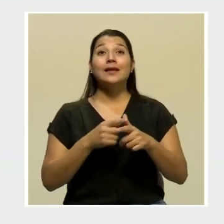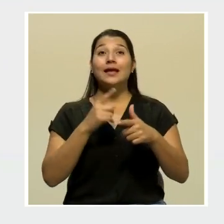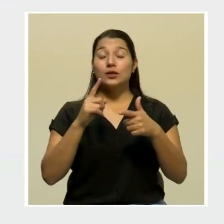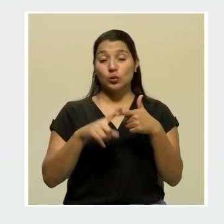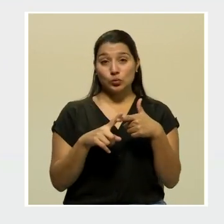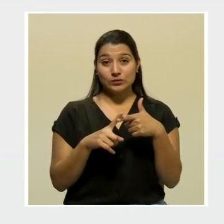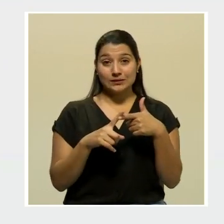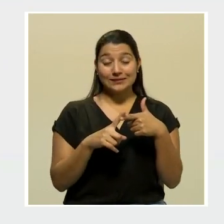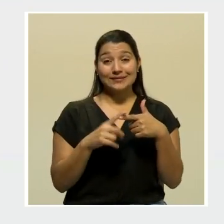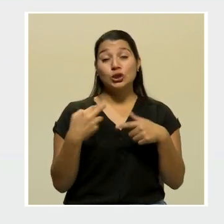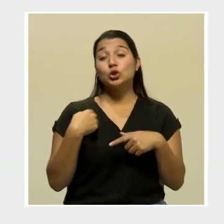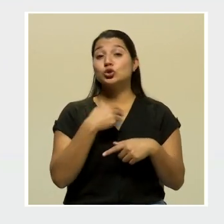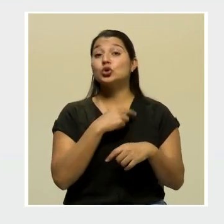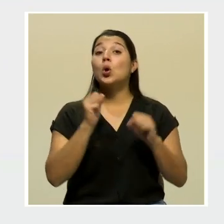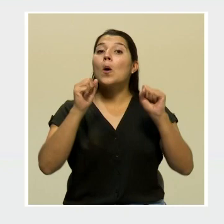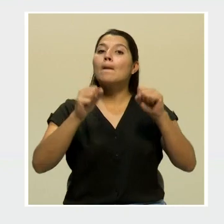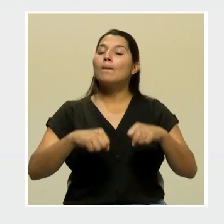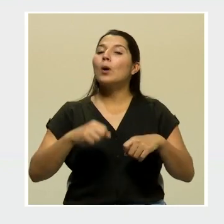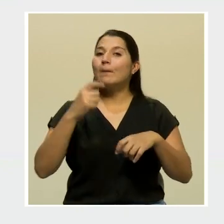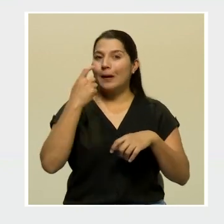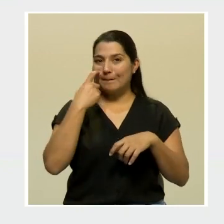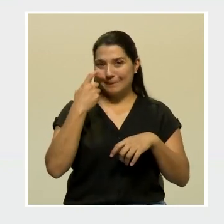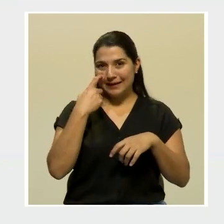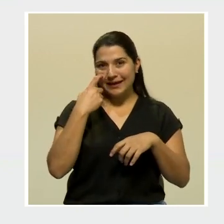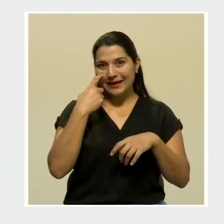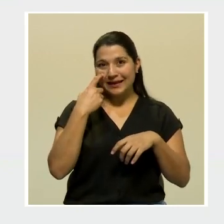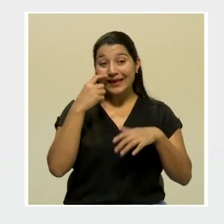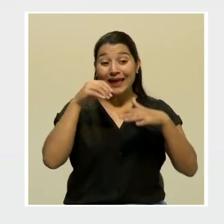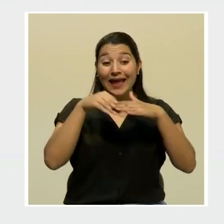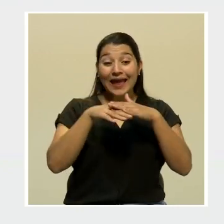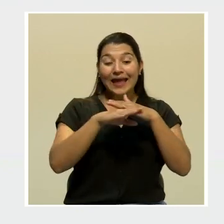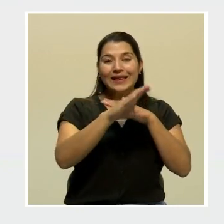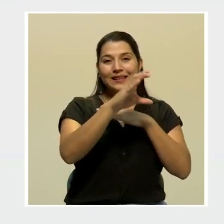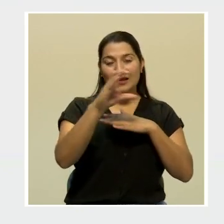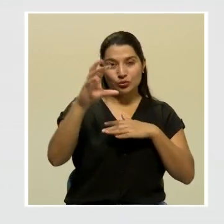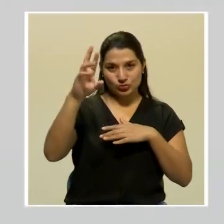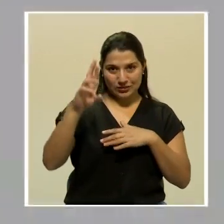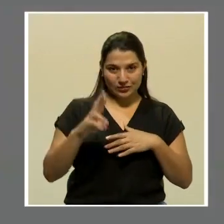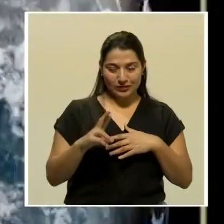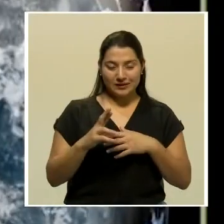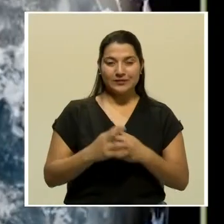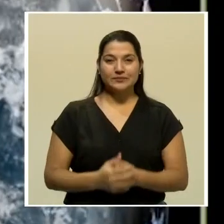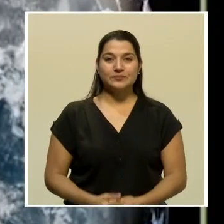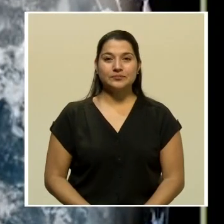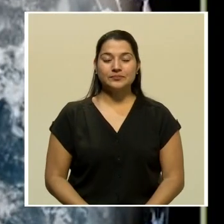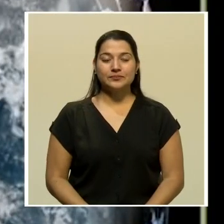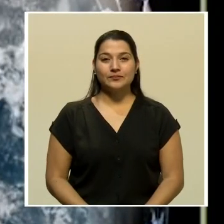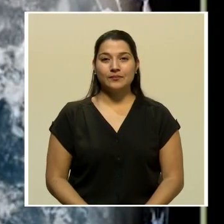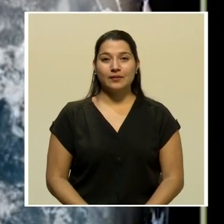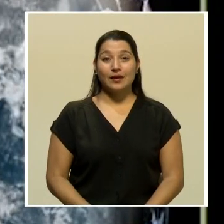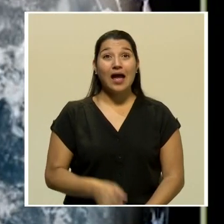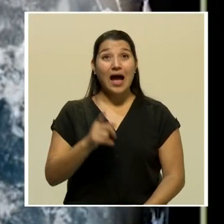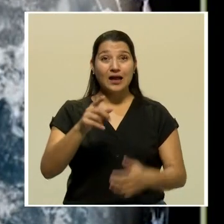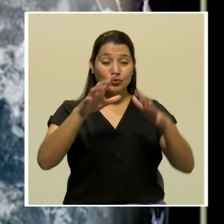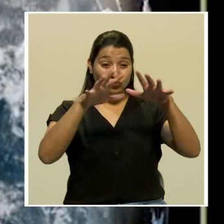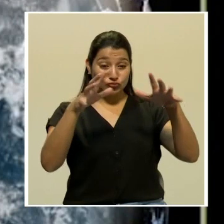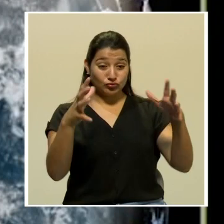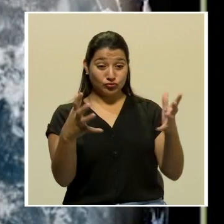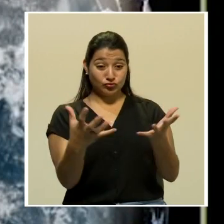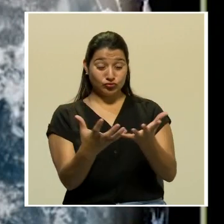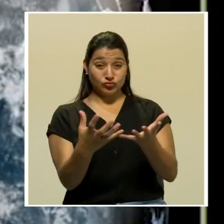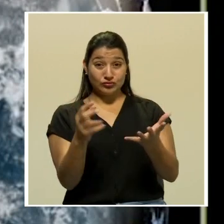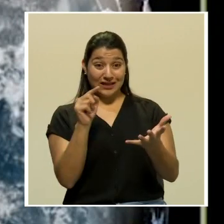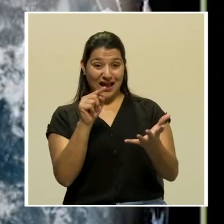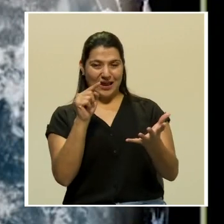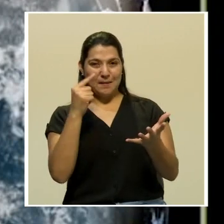entonces vemos que se va a dirigir hacia nuestro país en los próximos días. En la imagen de satélite que estamos observando,